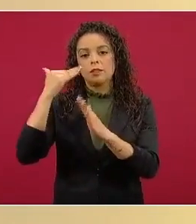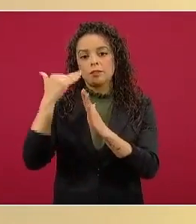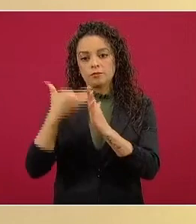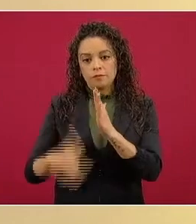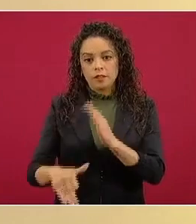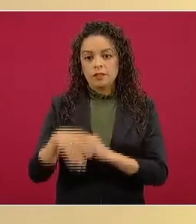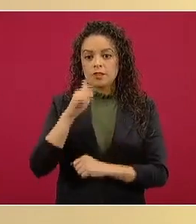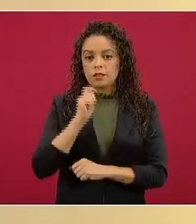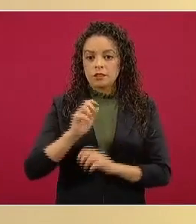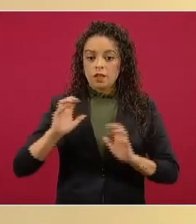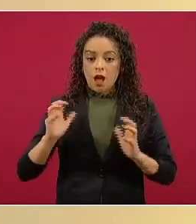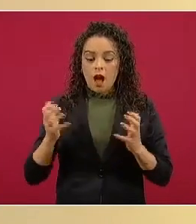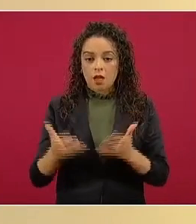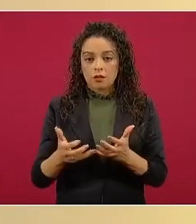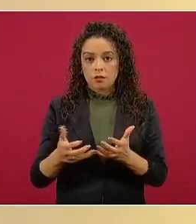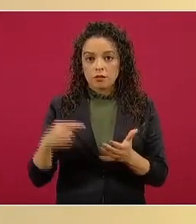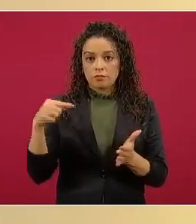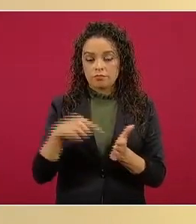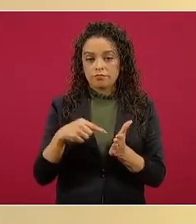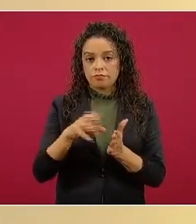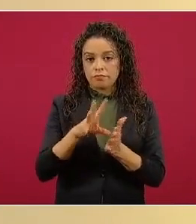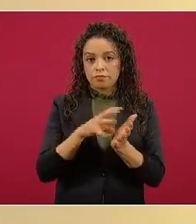elaboración de la constitución moral